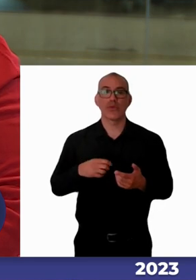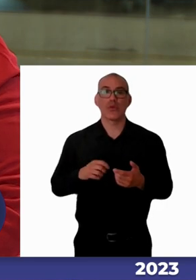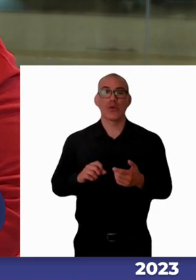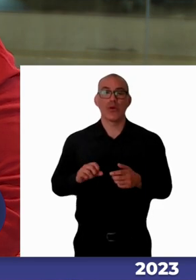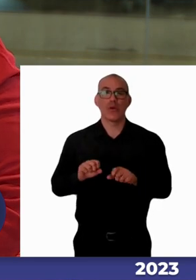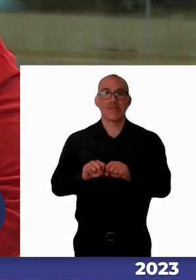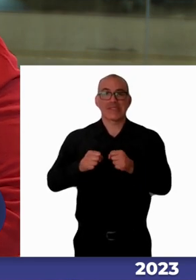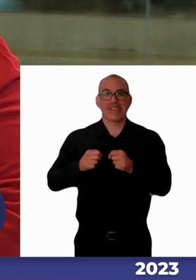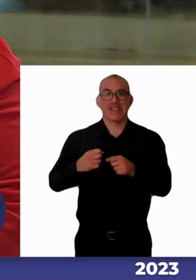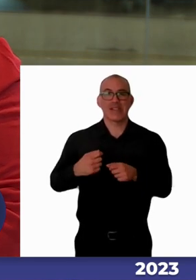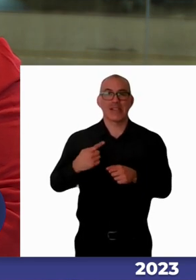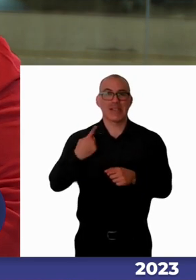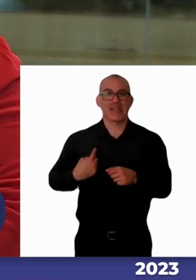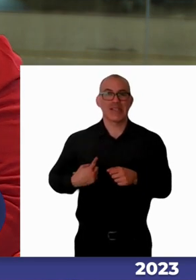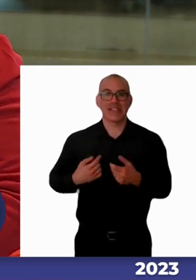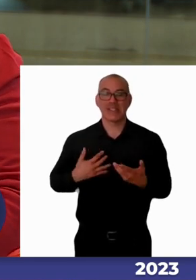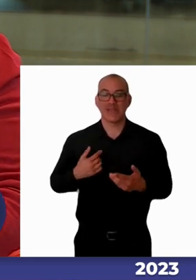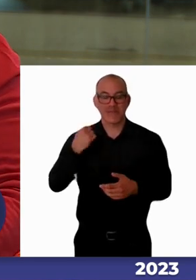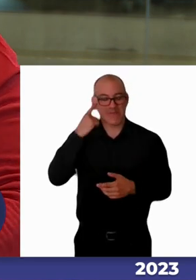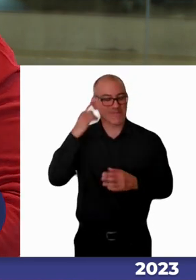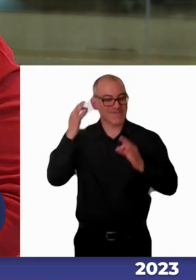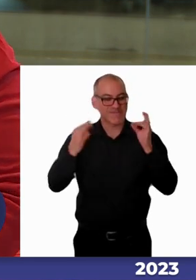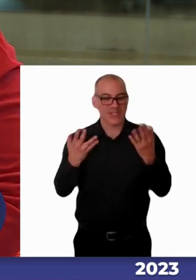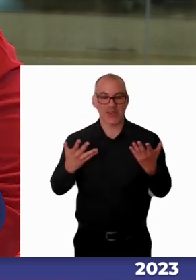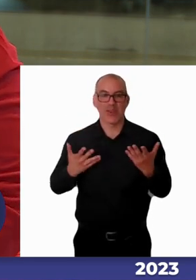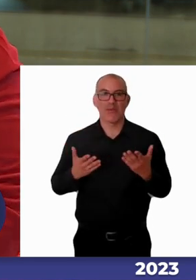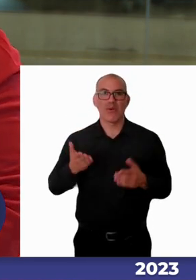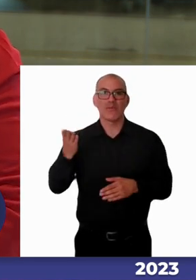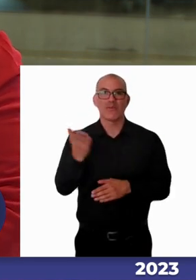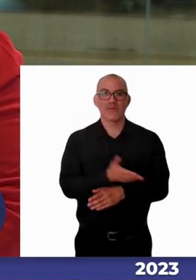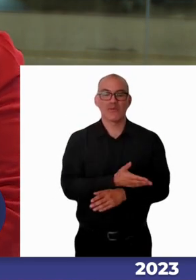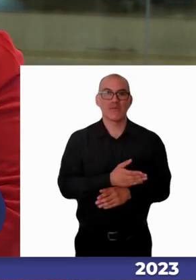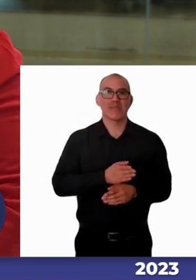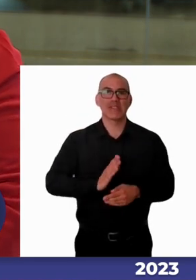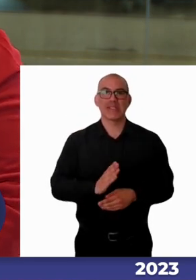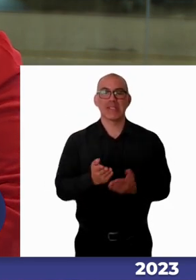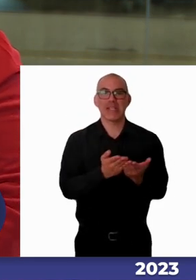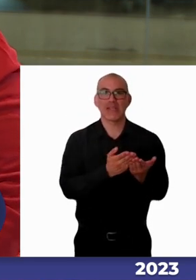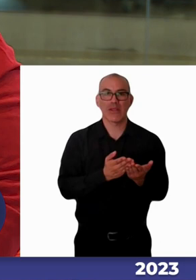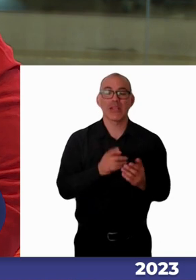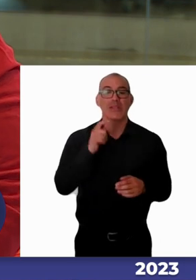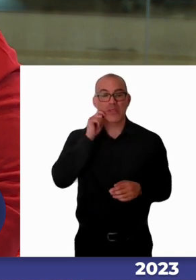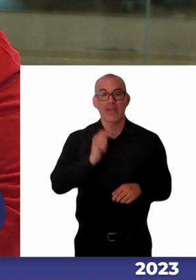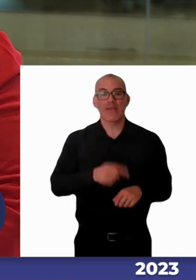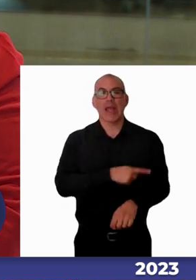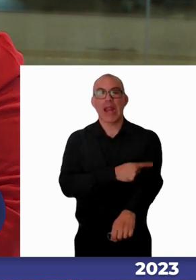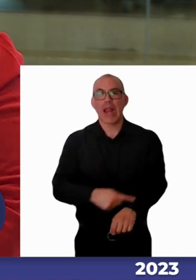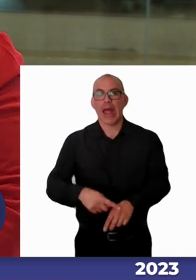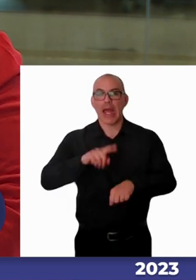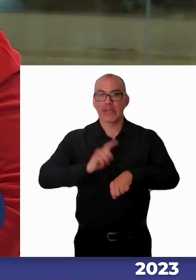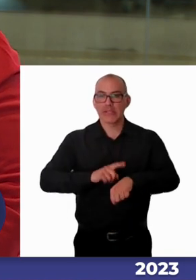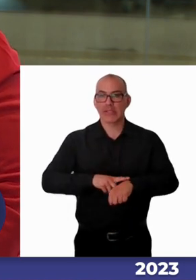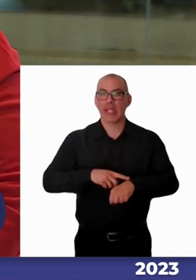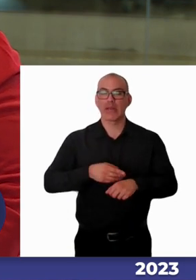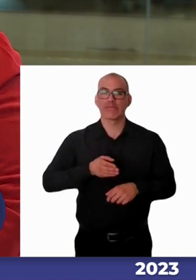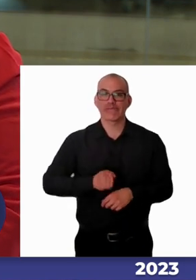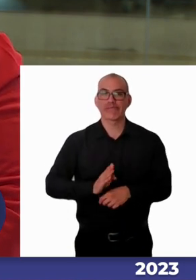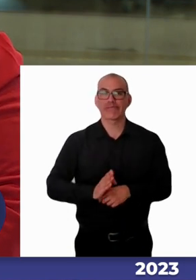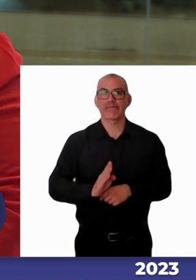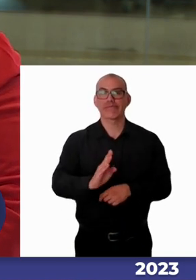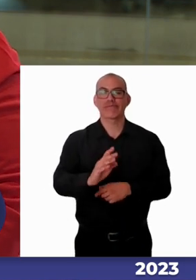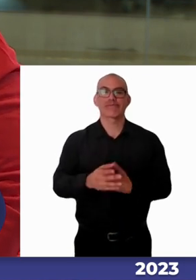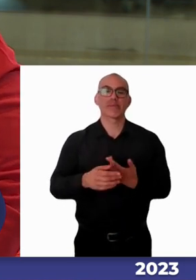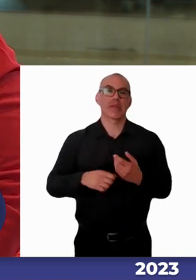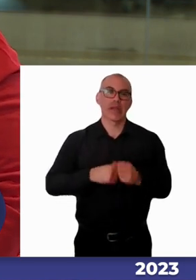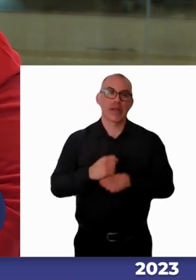solución fue congelar y esto va alargando el proceso educativo, posponiendo quizás también tu propia energía de poder